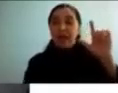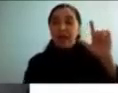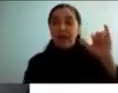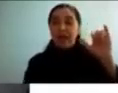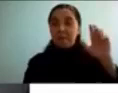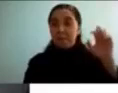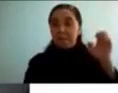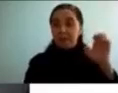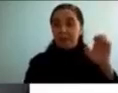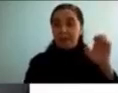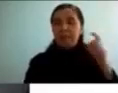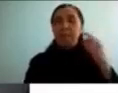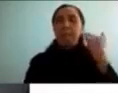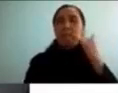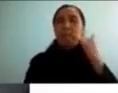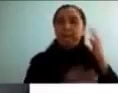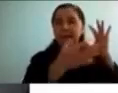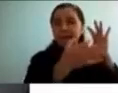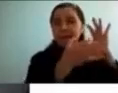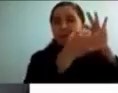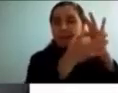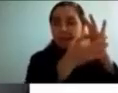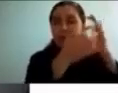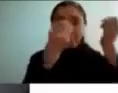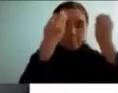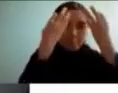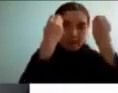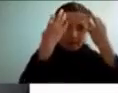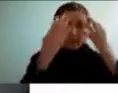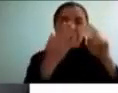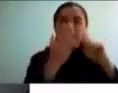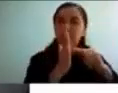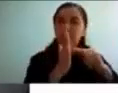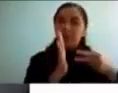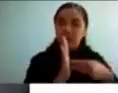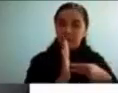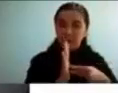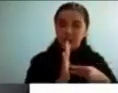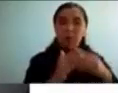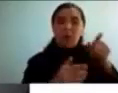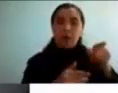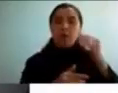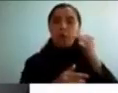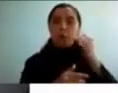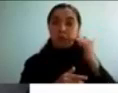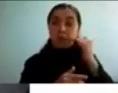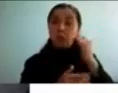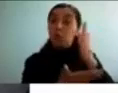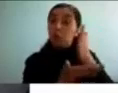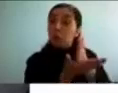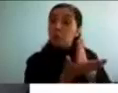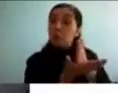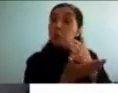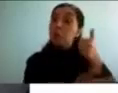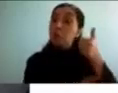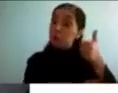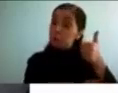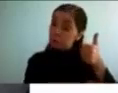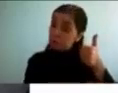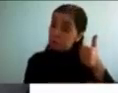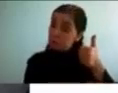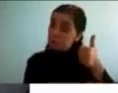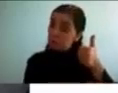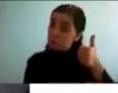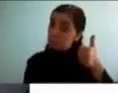tienen asociadas más dificultades al aprendizaje y suelen ser unos niños que en principio tienen buen comportamiento a nivel de personalidad